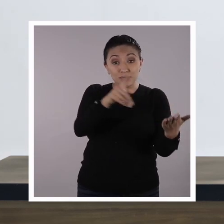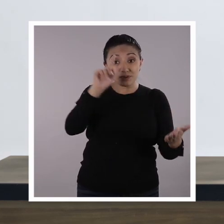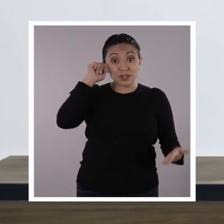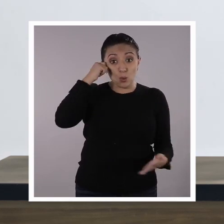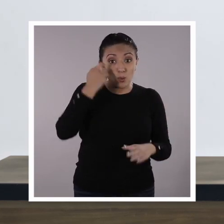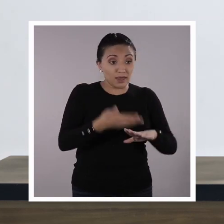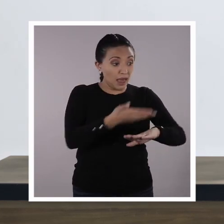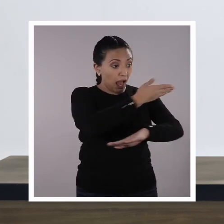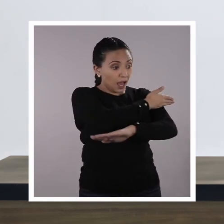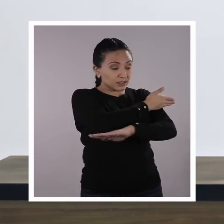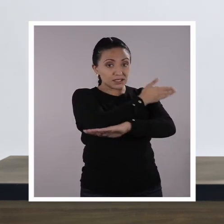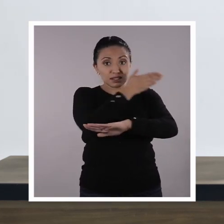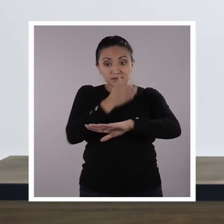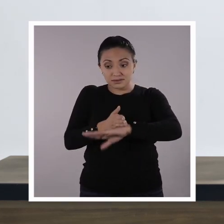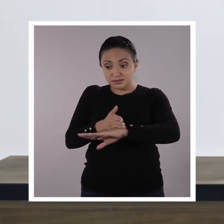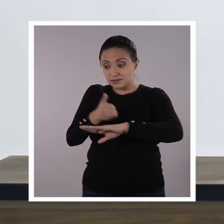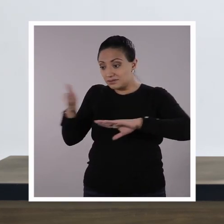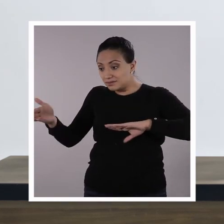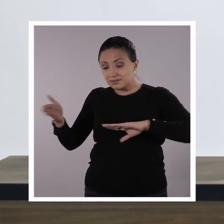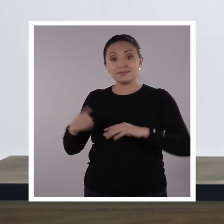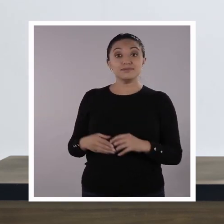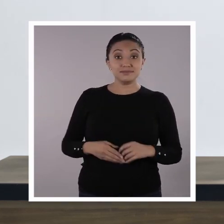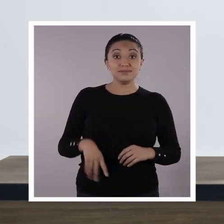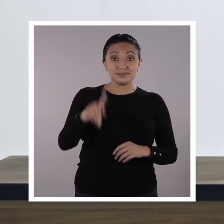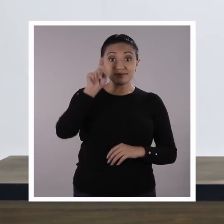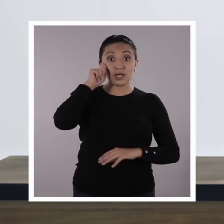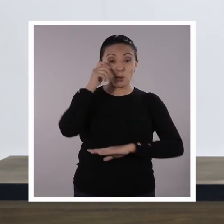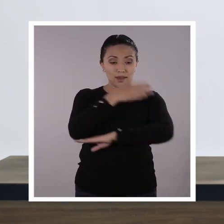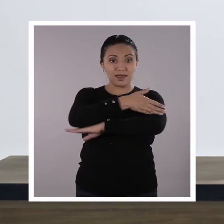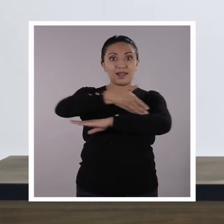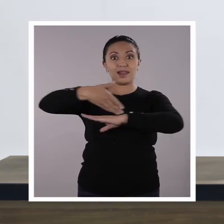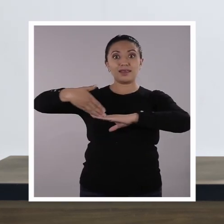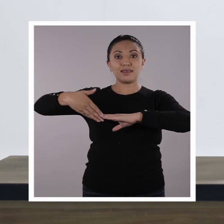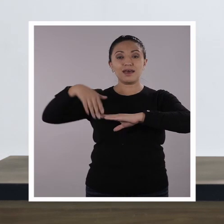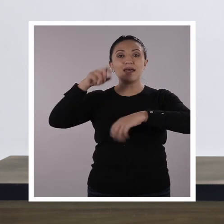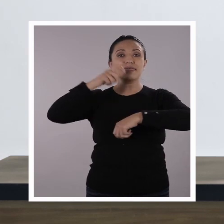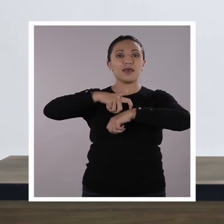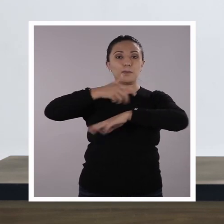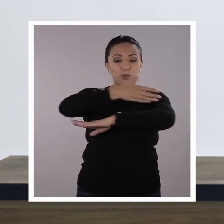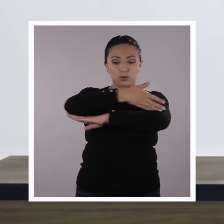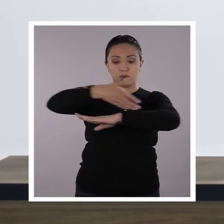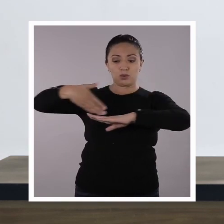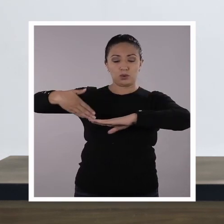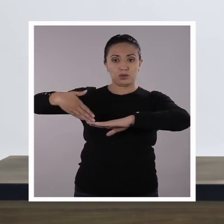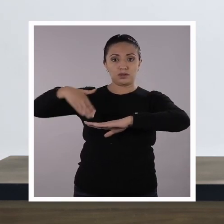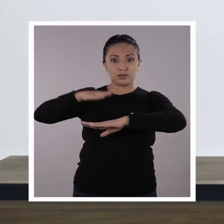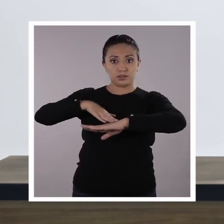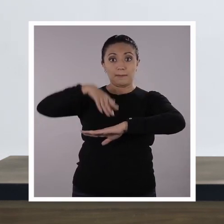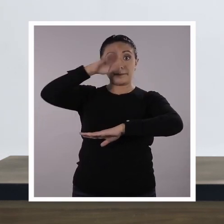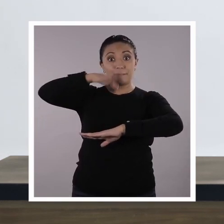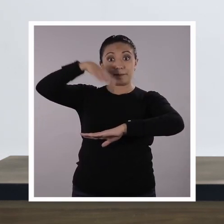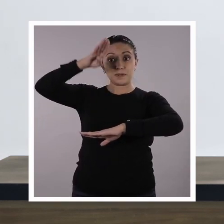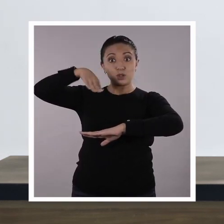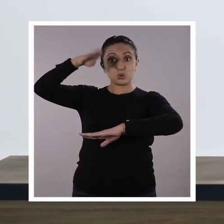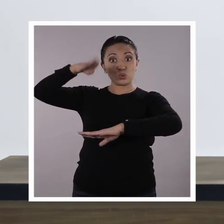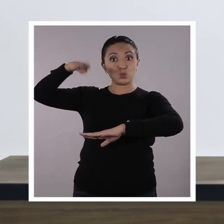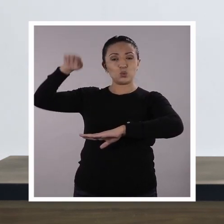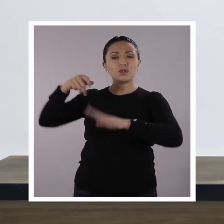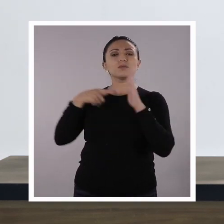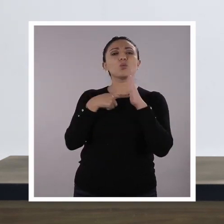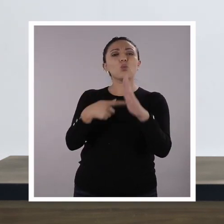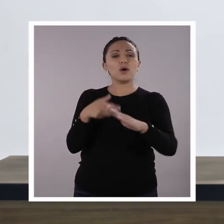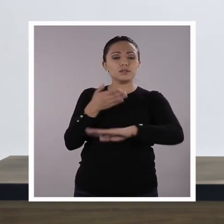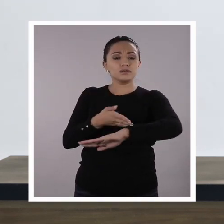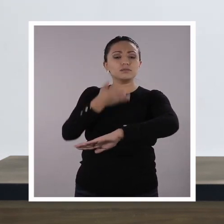creación de nuestra línea de tiempo creativa, en donde nosotros somos los protagonistas de estas pinturas que van a mostrar